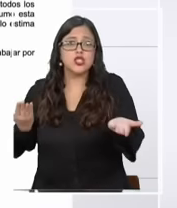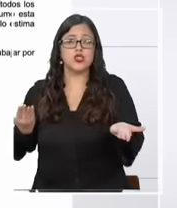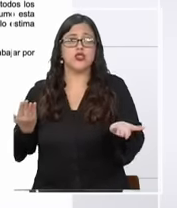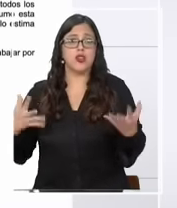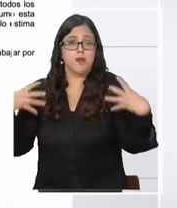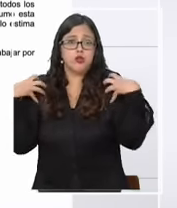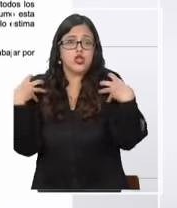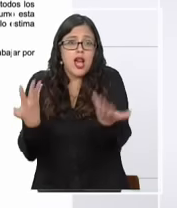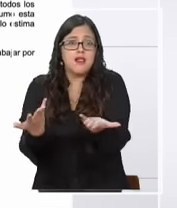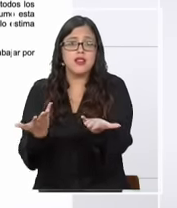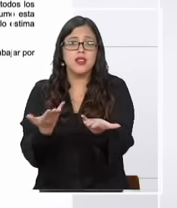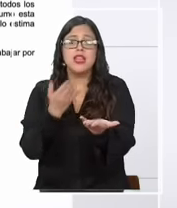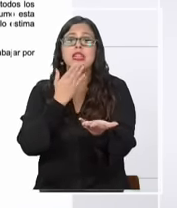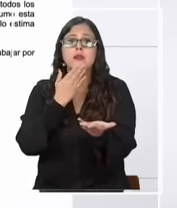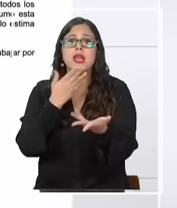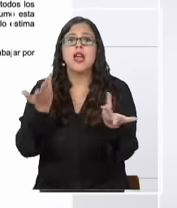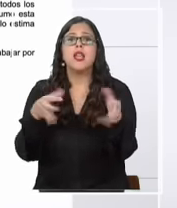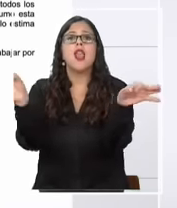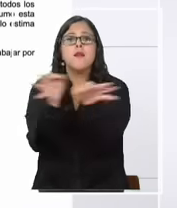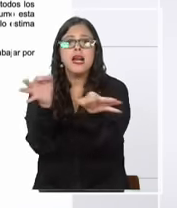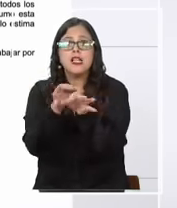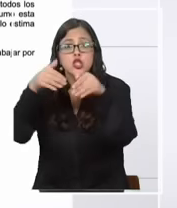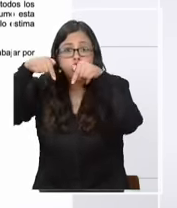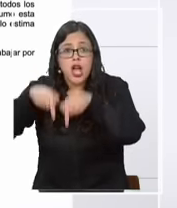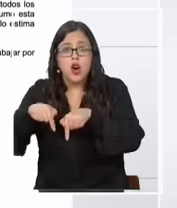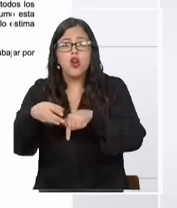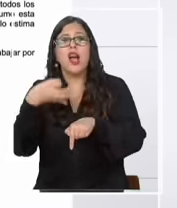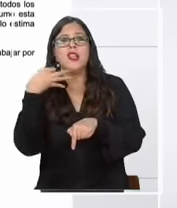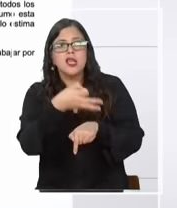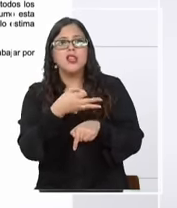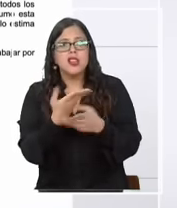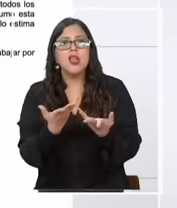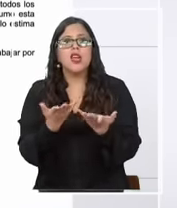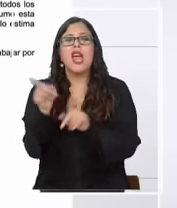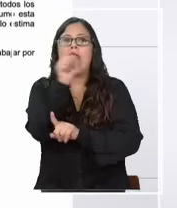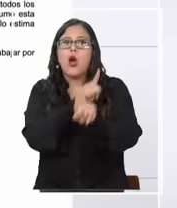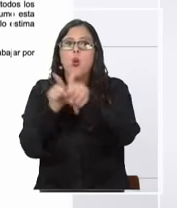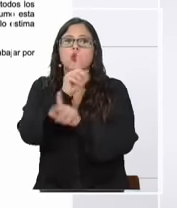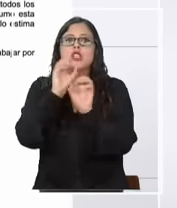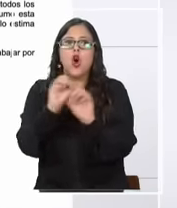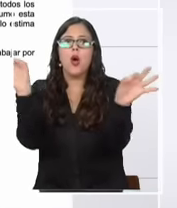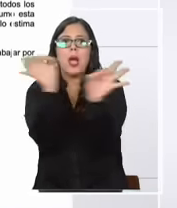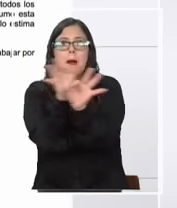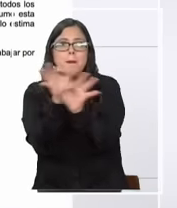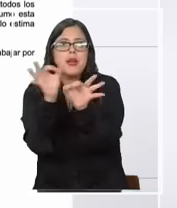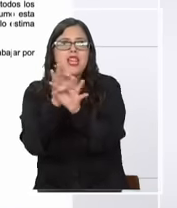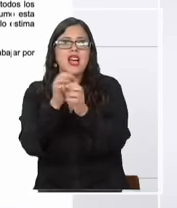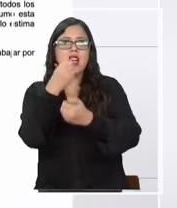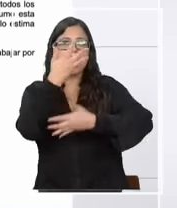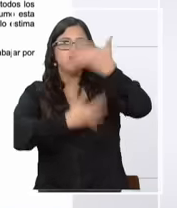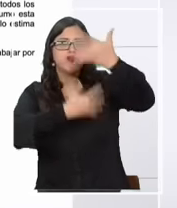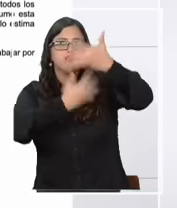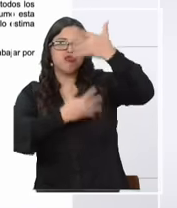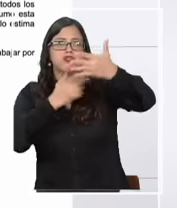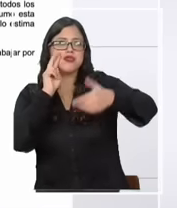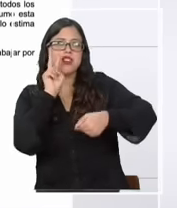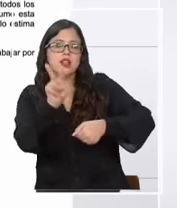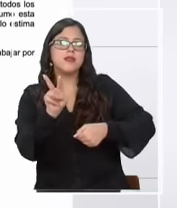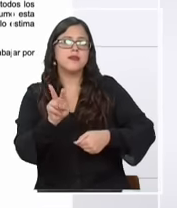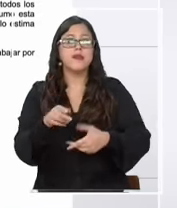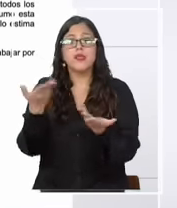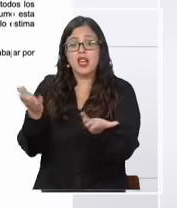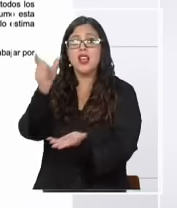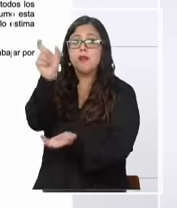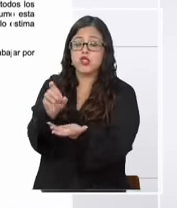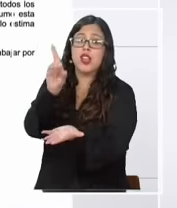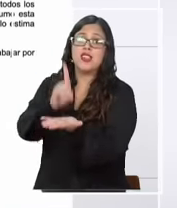manera y después en su declaración que realiza ahora se excusa y se justifica o intenta excusarse y justificarse bueno ahí el